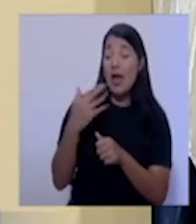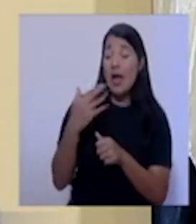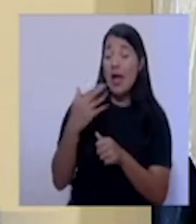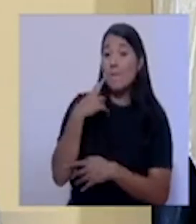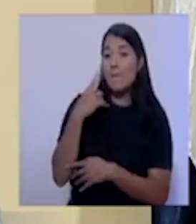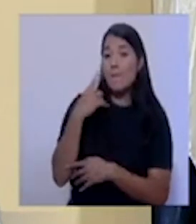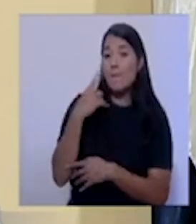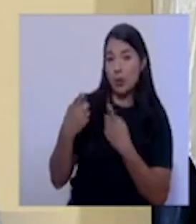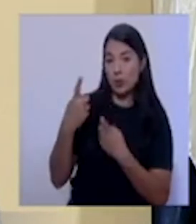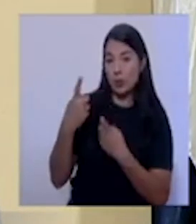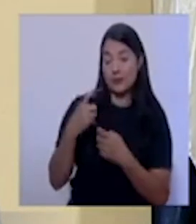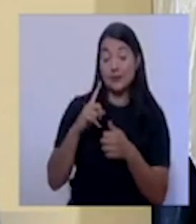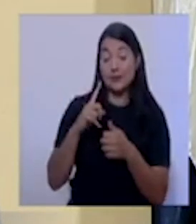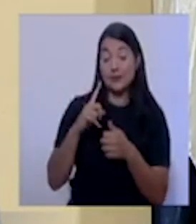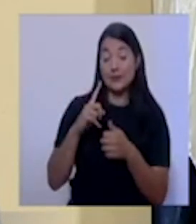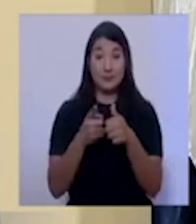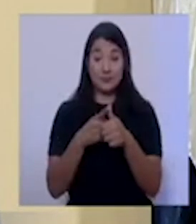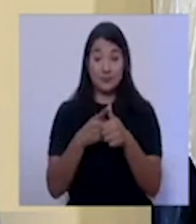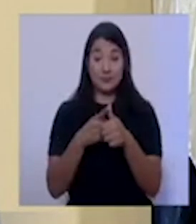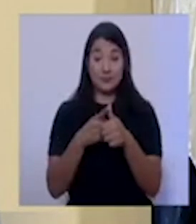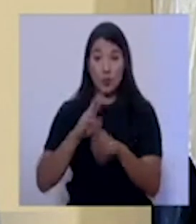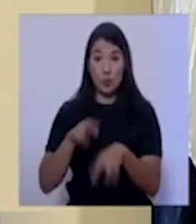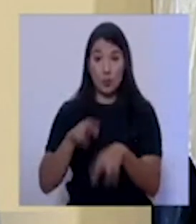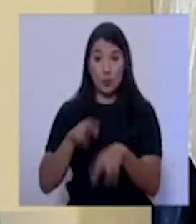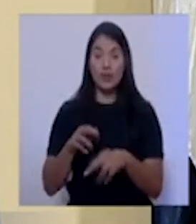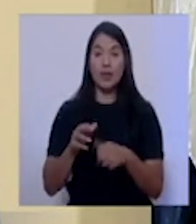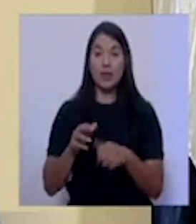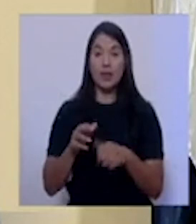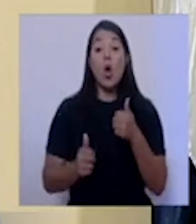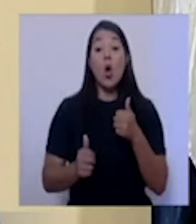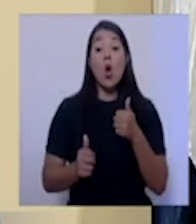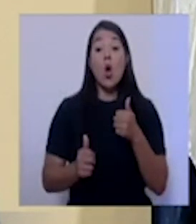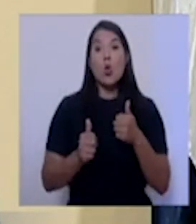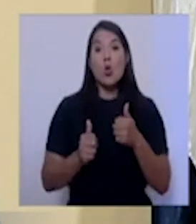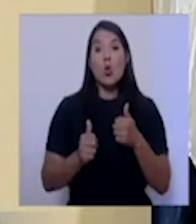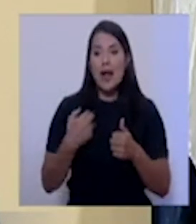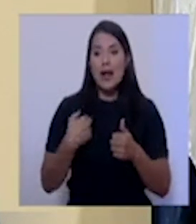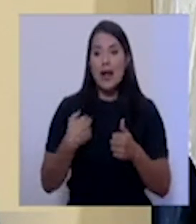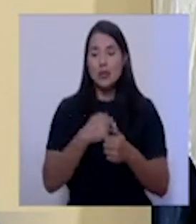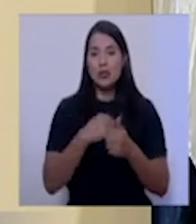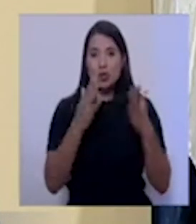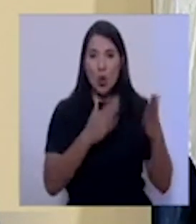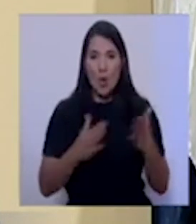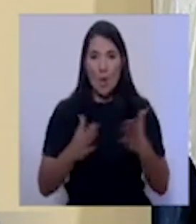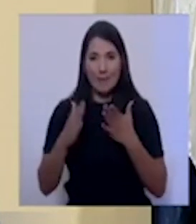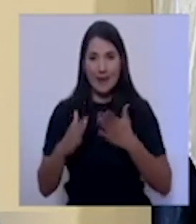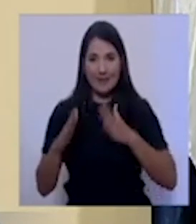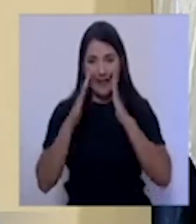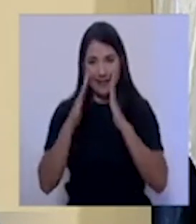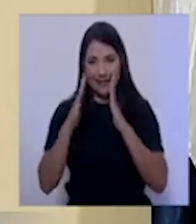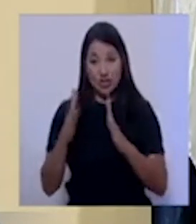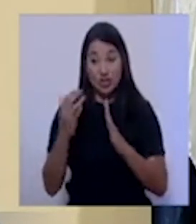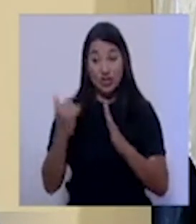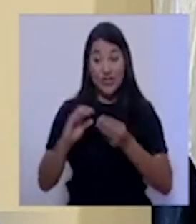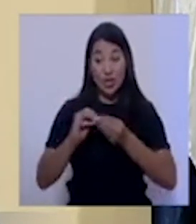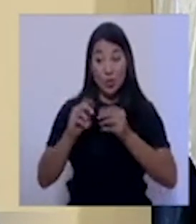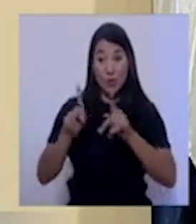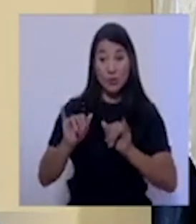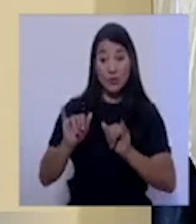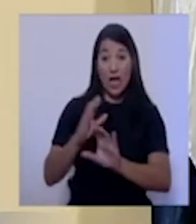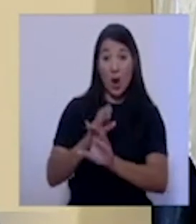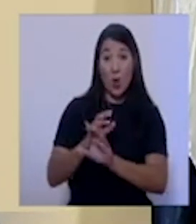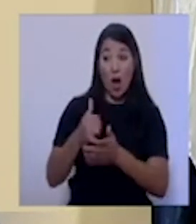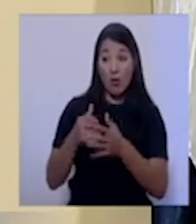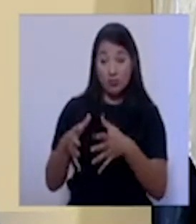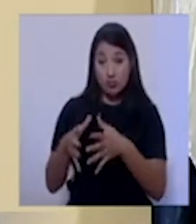Con respecto a la pregunta número uno, ¿cuál es nuestro margen de maniobra? Ahora, nuestra capacidad máxima en